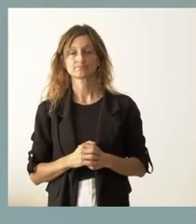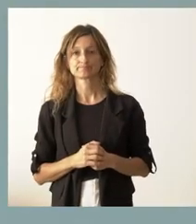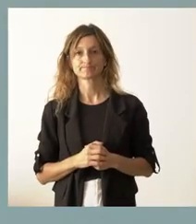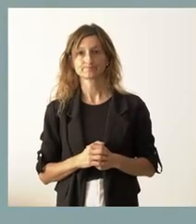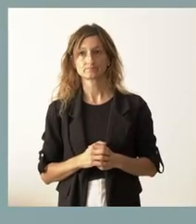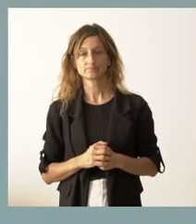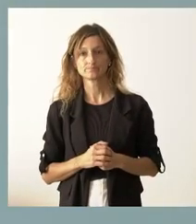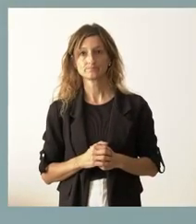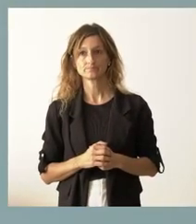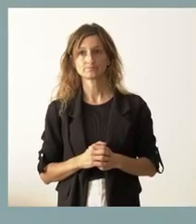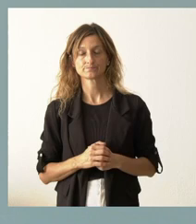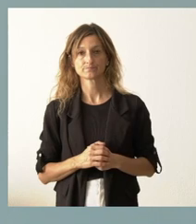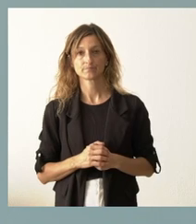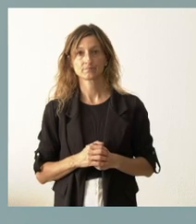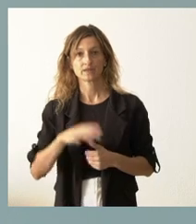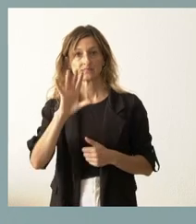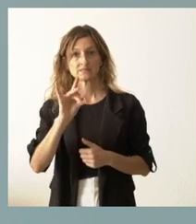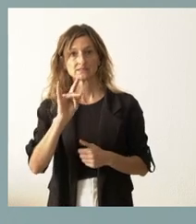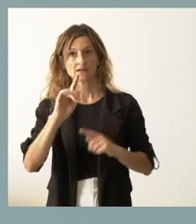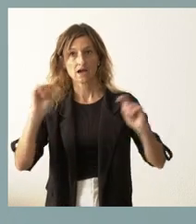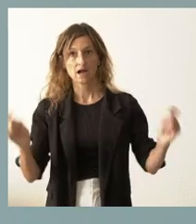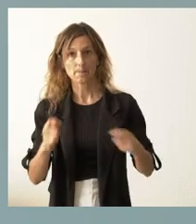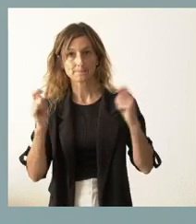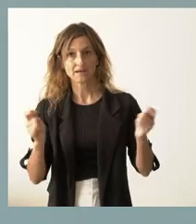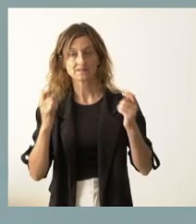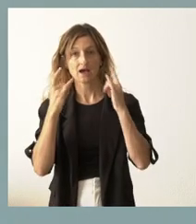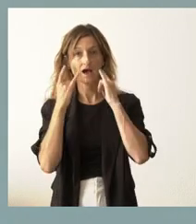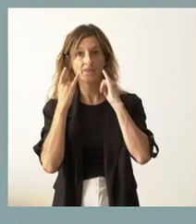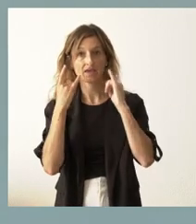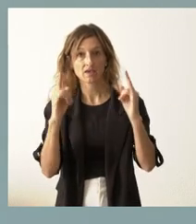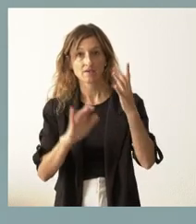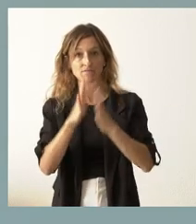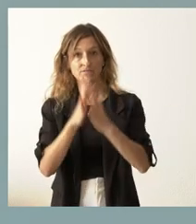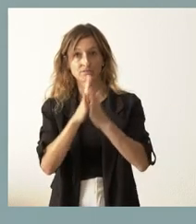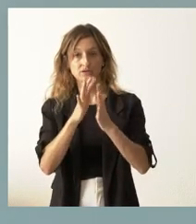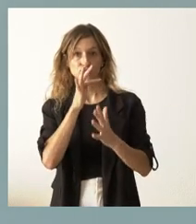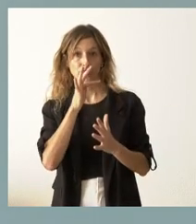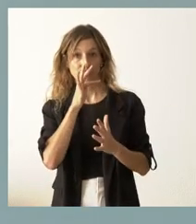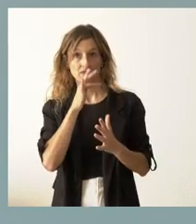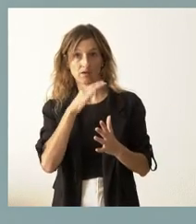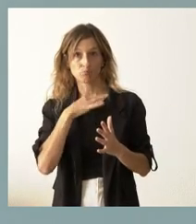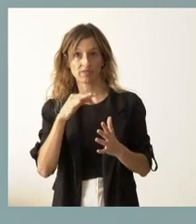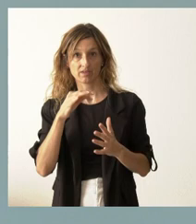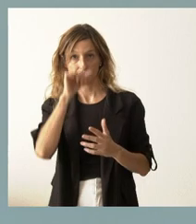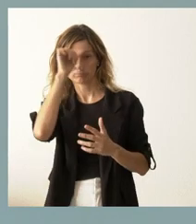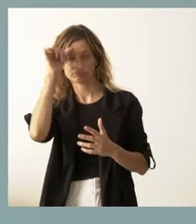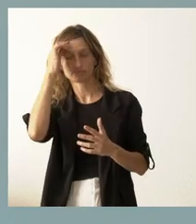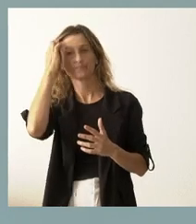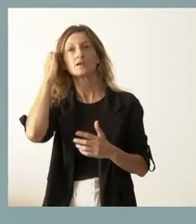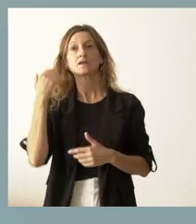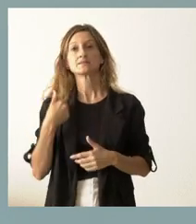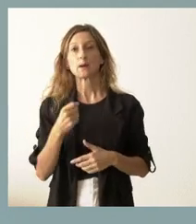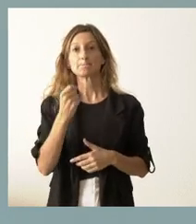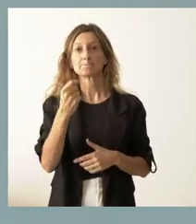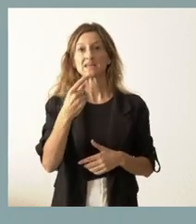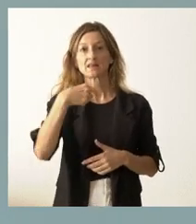La campaña de máximo riesgo de incendios no ha terminado y, por tanto, es pronto para hacer un balance. No obstante lo cual, a día de hoy llevamos 1